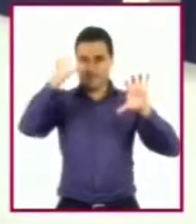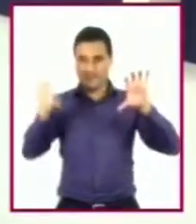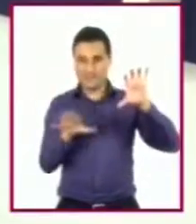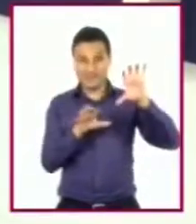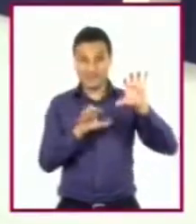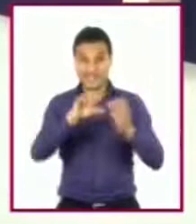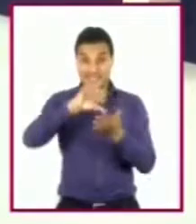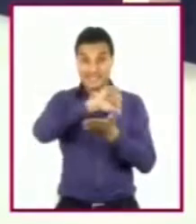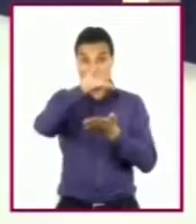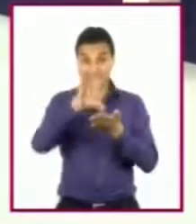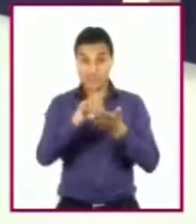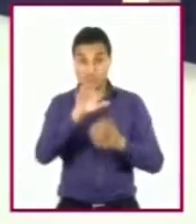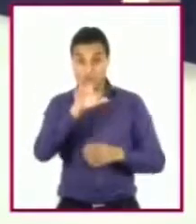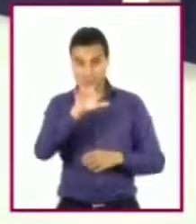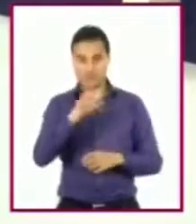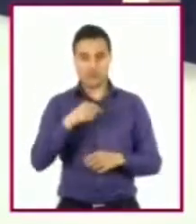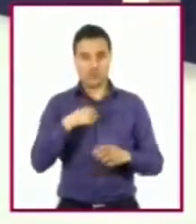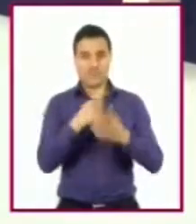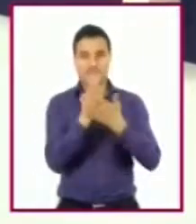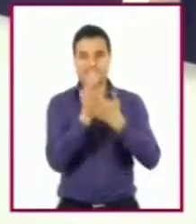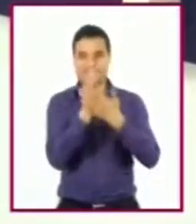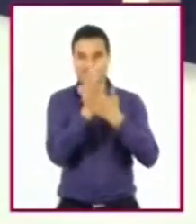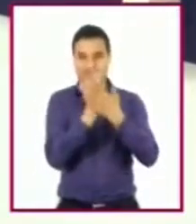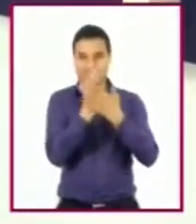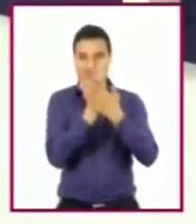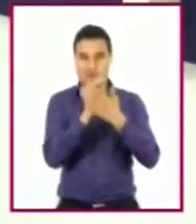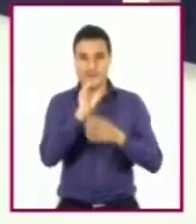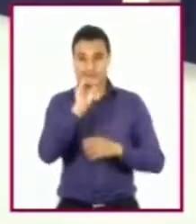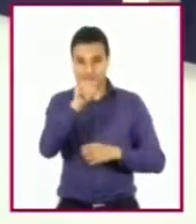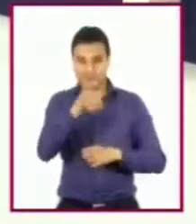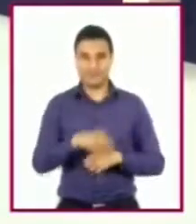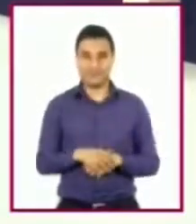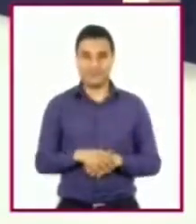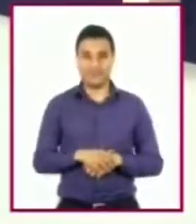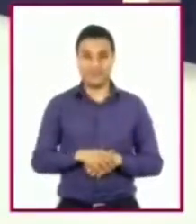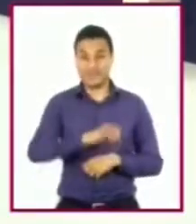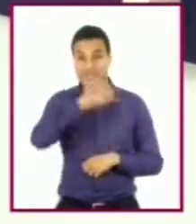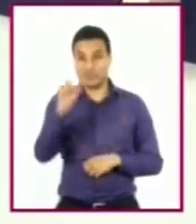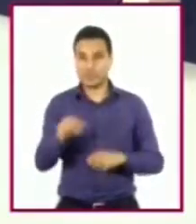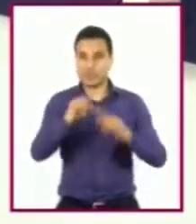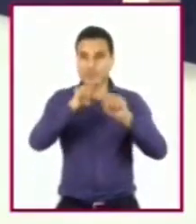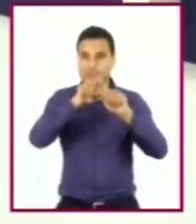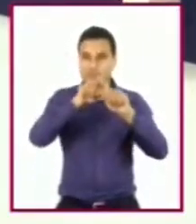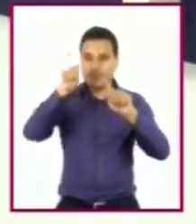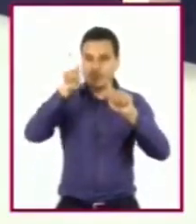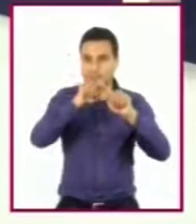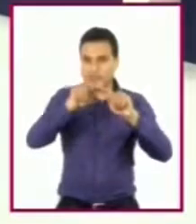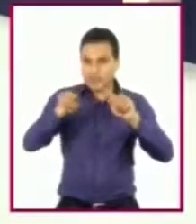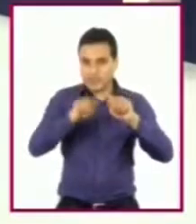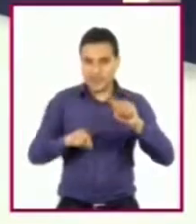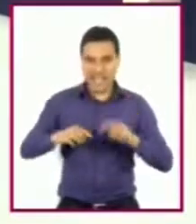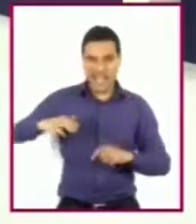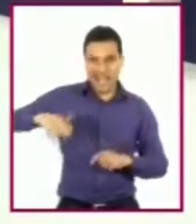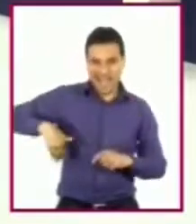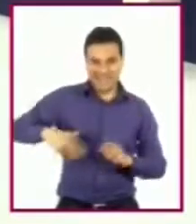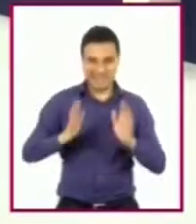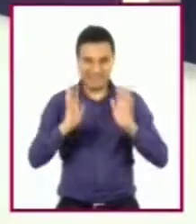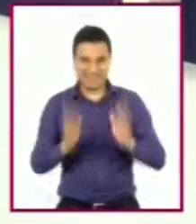líneas al final de las cuales representen todo lo que identificaron en el reto anterior.